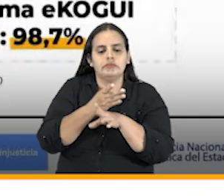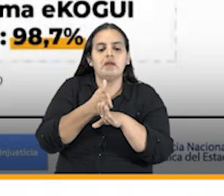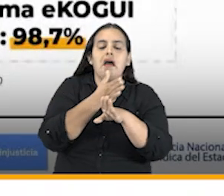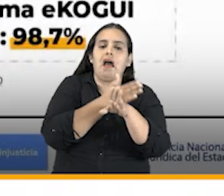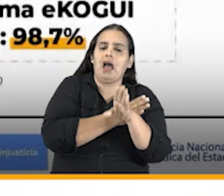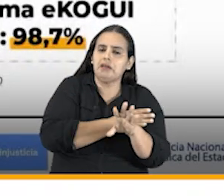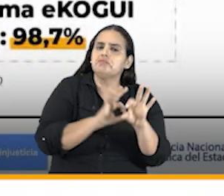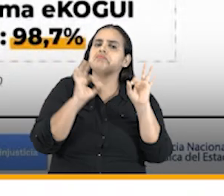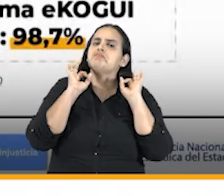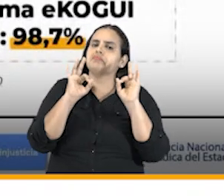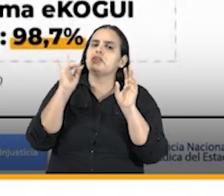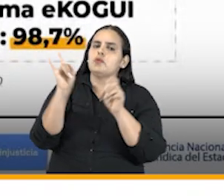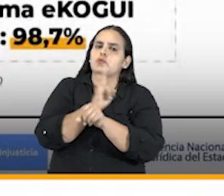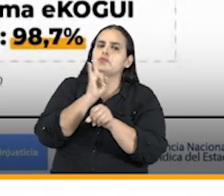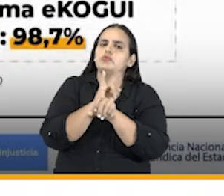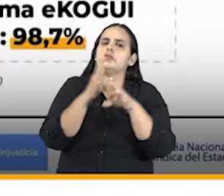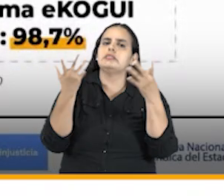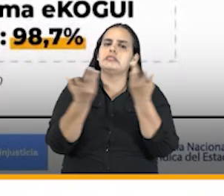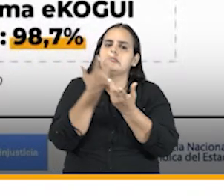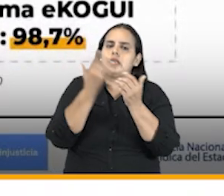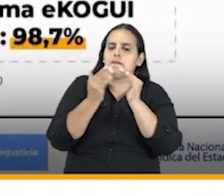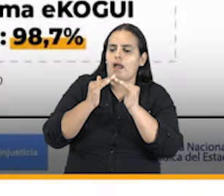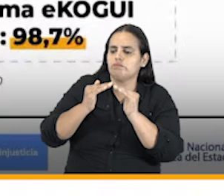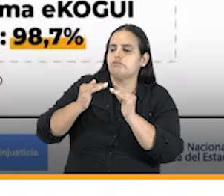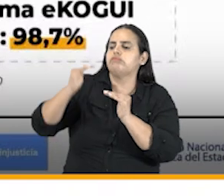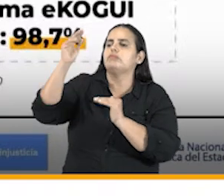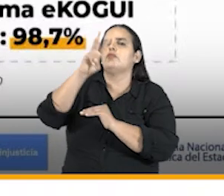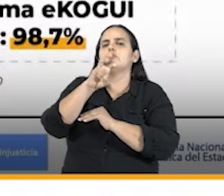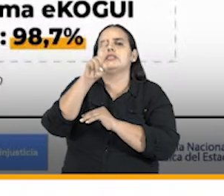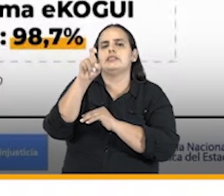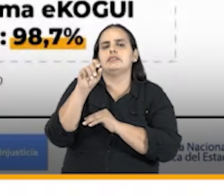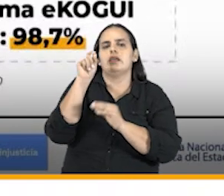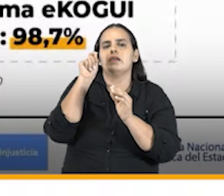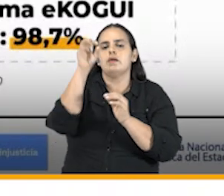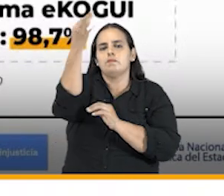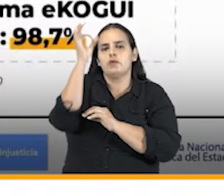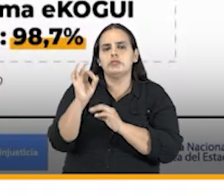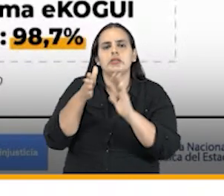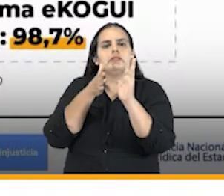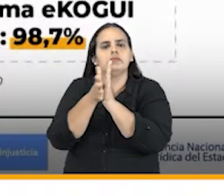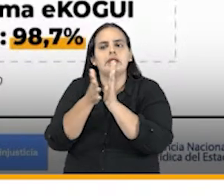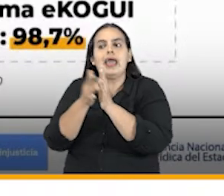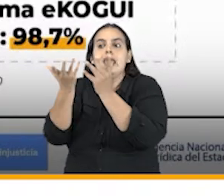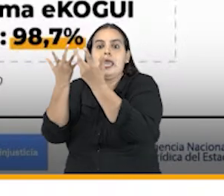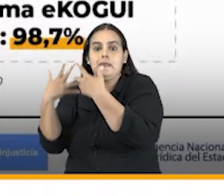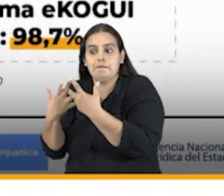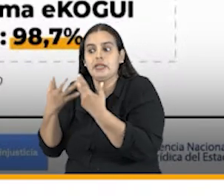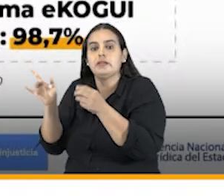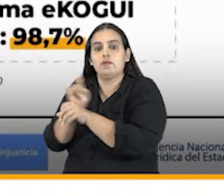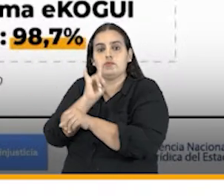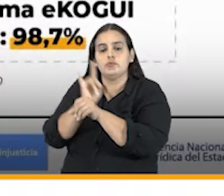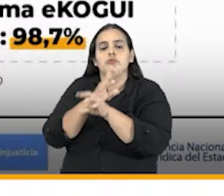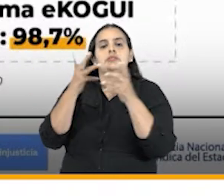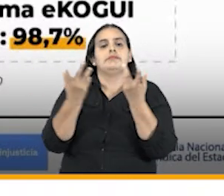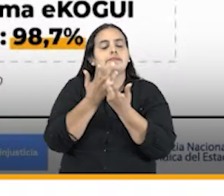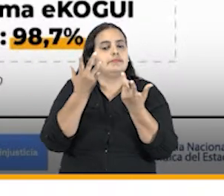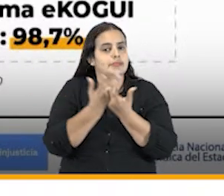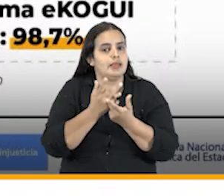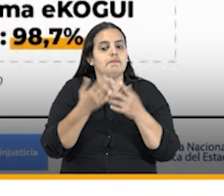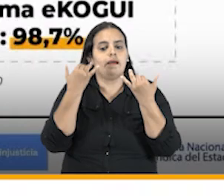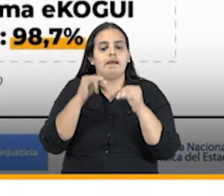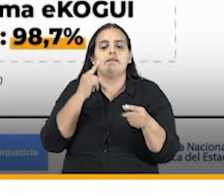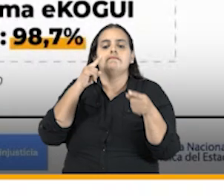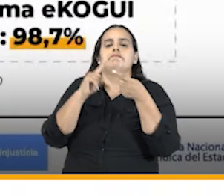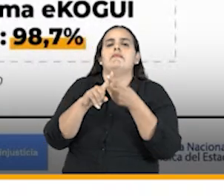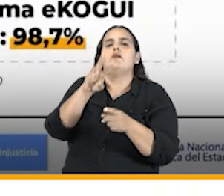anteriormente el uso del sistema aumentado tenemos 86% de las entidades haciendo uso del sistema y